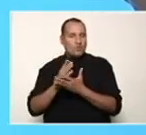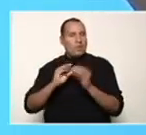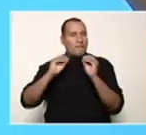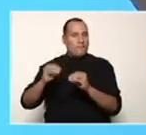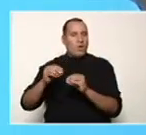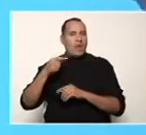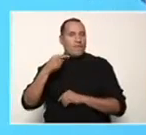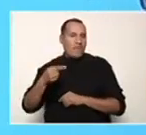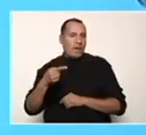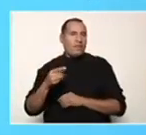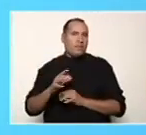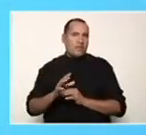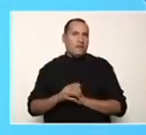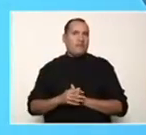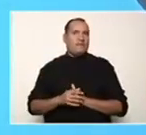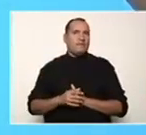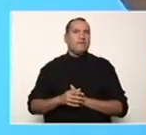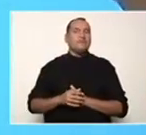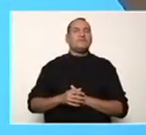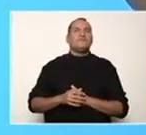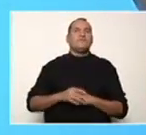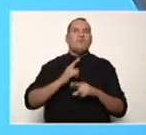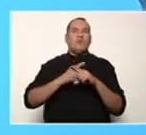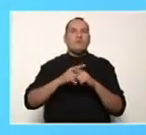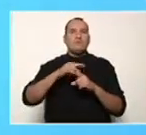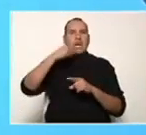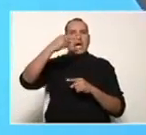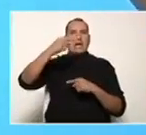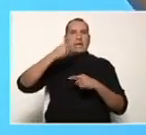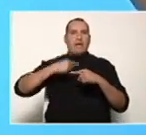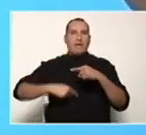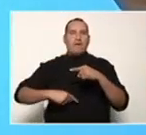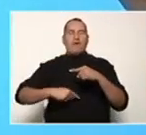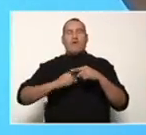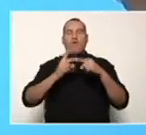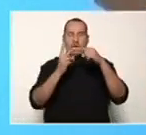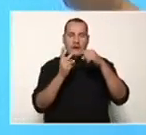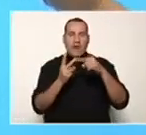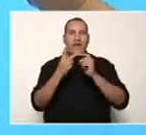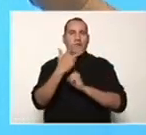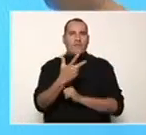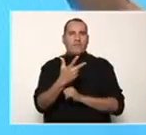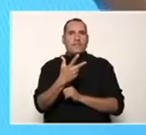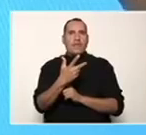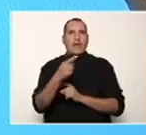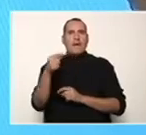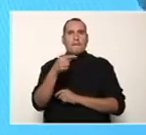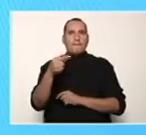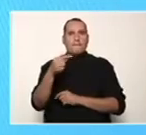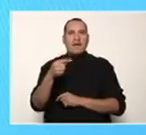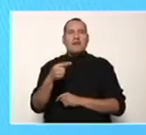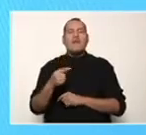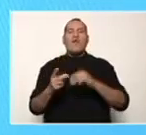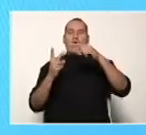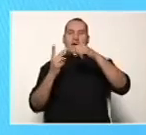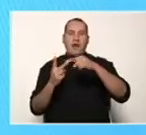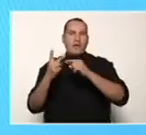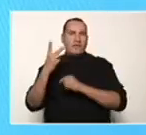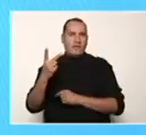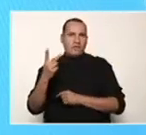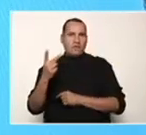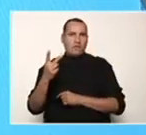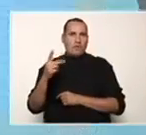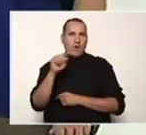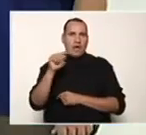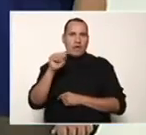arriba como abajo. Raíz de 3 menos raíz de 2. Si multipliqué arriba